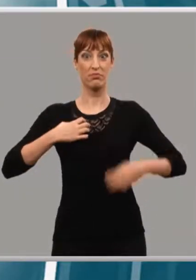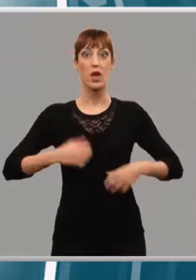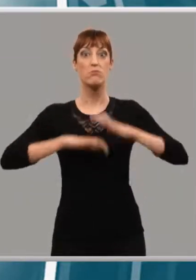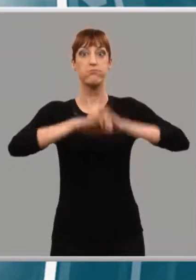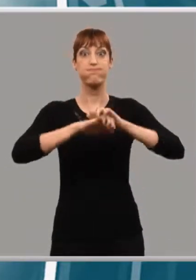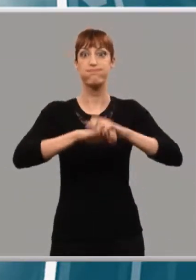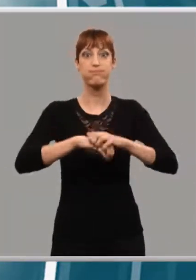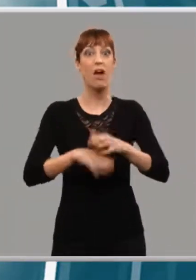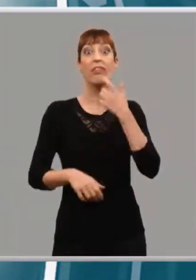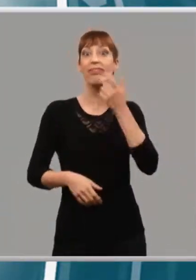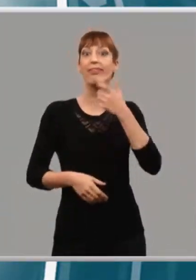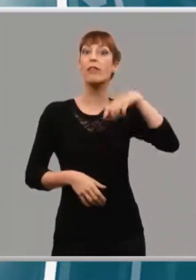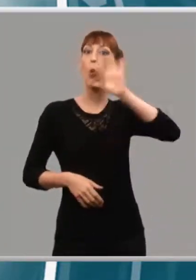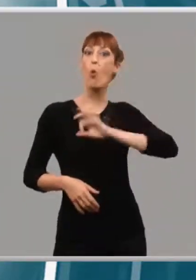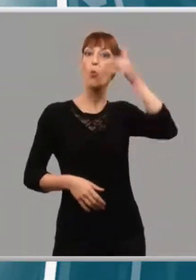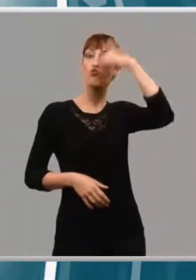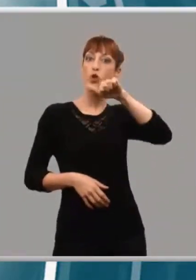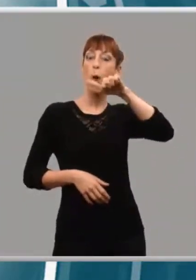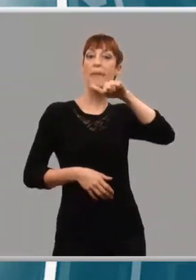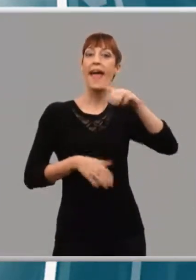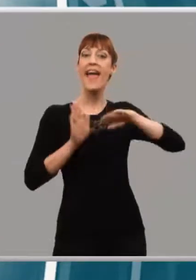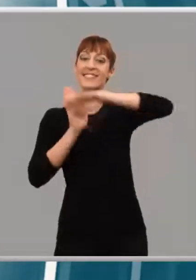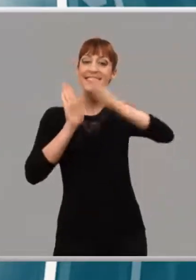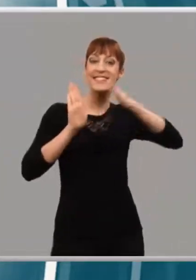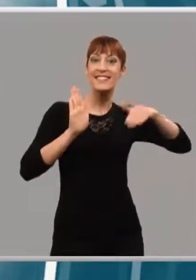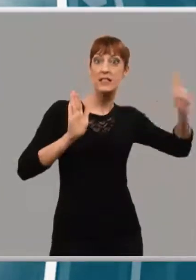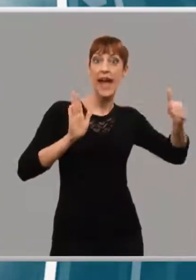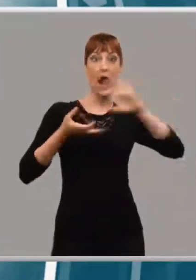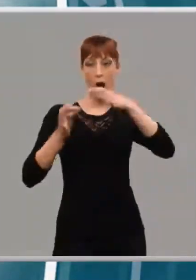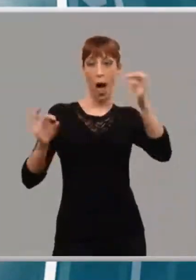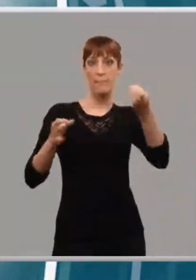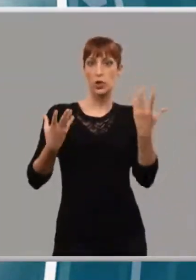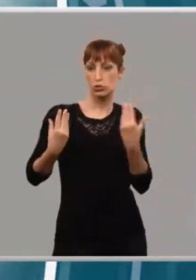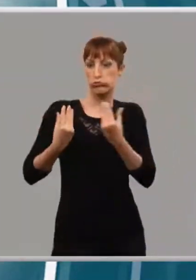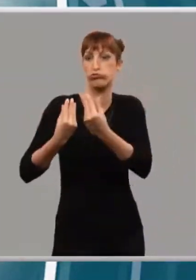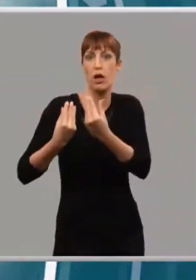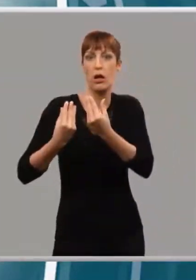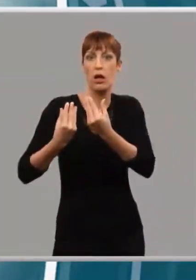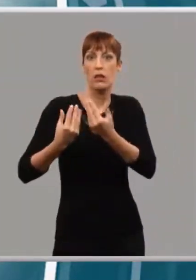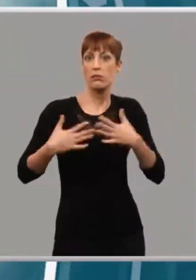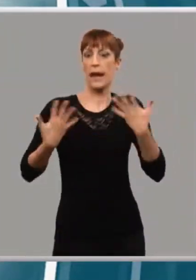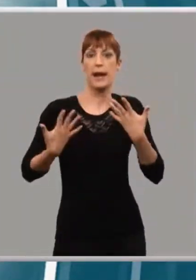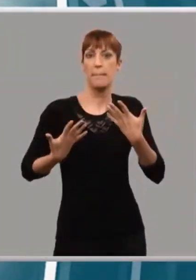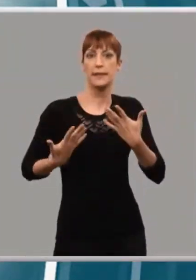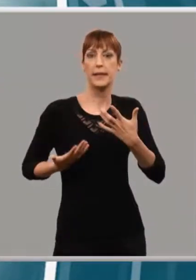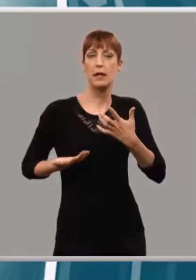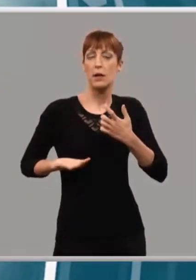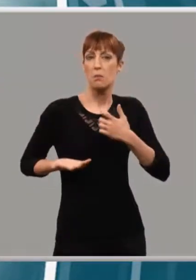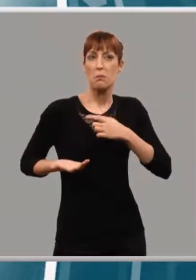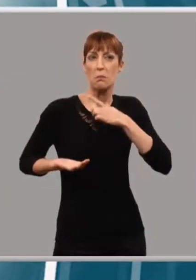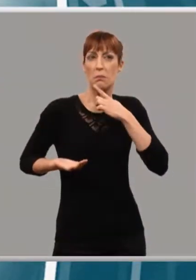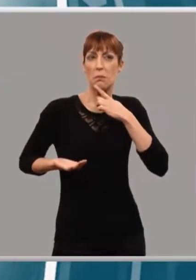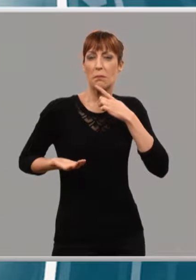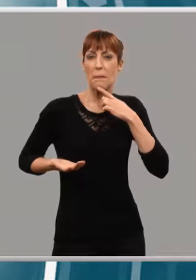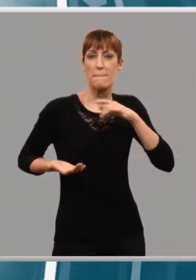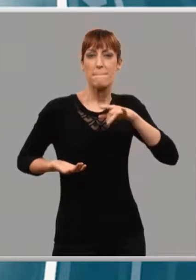practicaba senderismo en Sierra Cebollera junto a un grupo de amigos. De forma repentina se empezó a encontrar mal y lo trasladaron al puesto